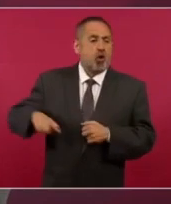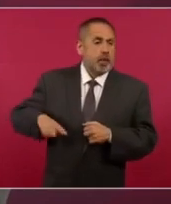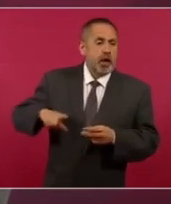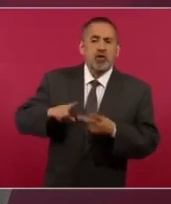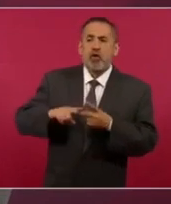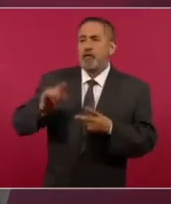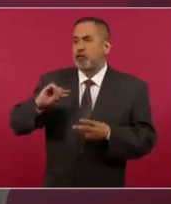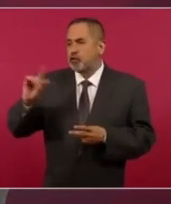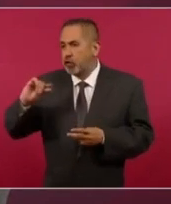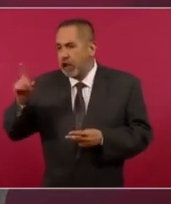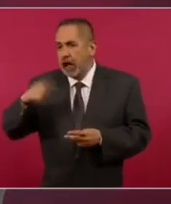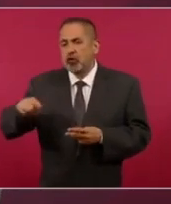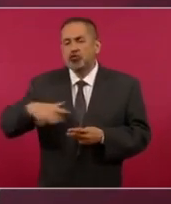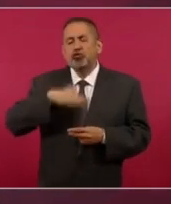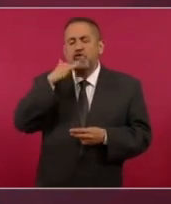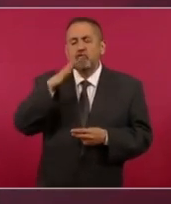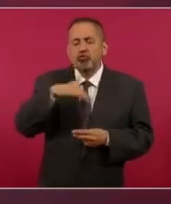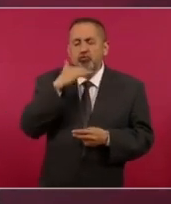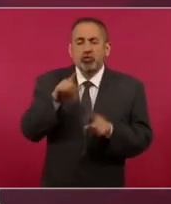funcionarios corruptos,